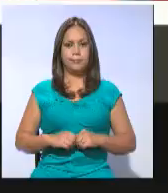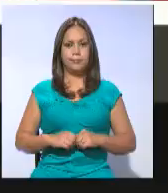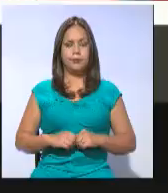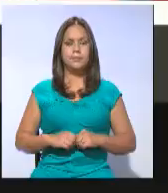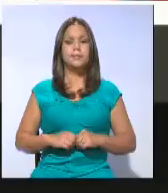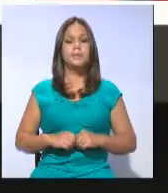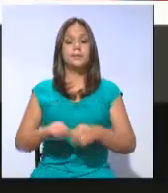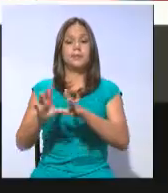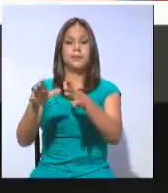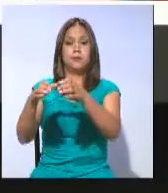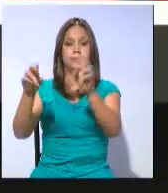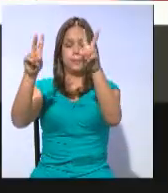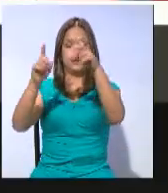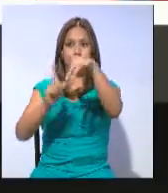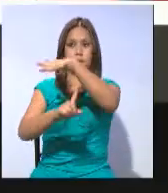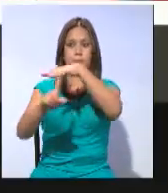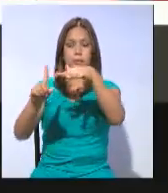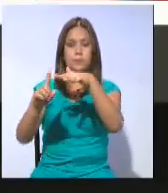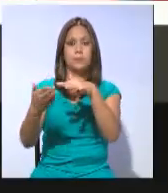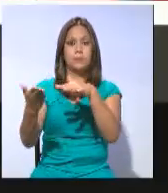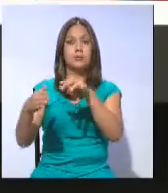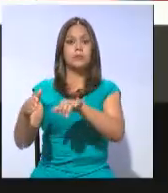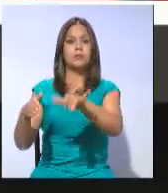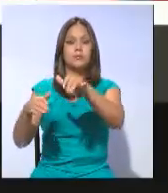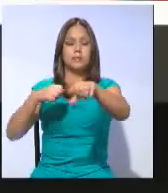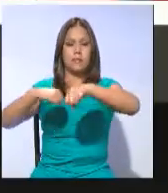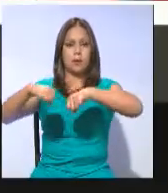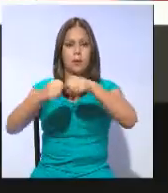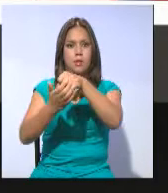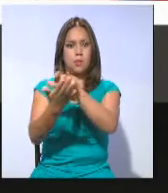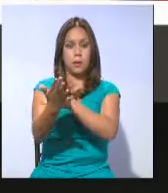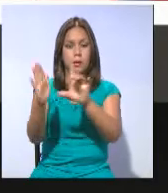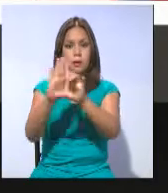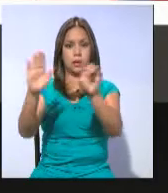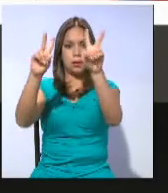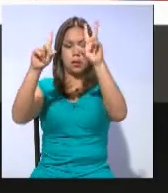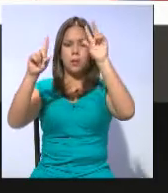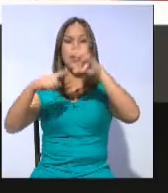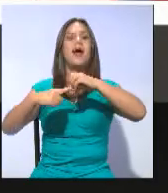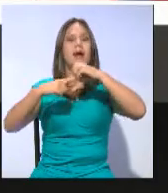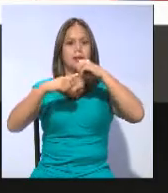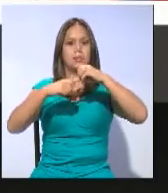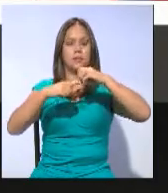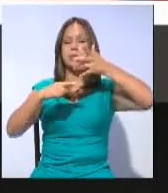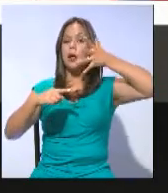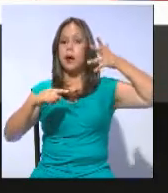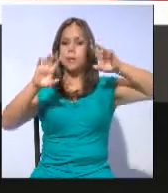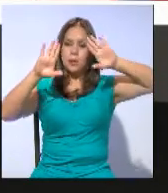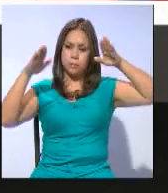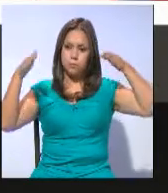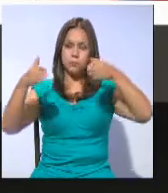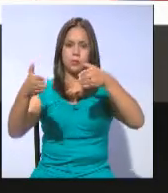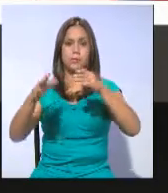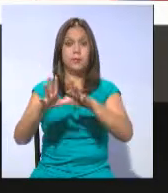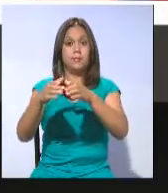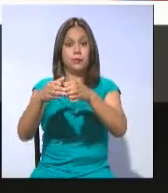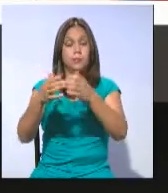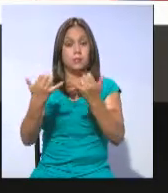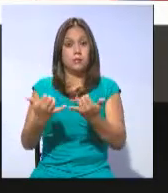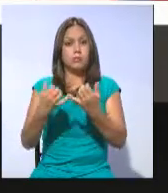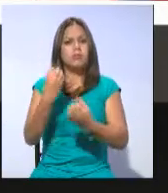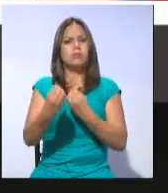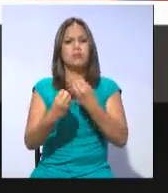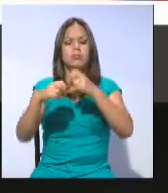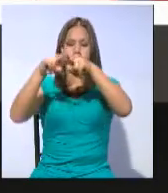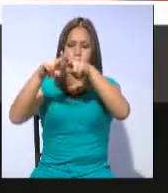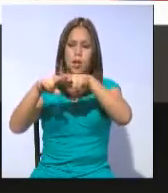La Comisión de Biodiversidad continúa con el tratamiento del proyecto de ley especial amazónica. La mesa legislativa al momento se encuentra